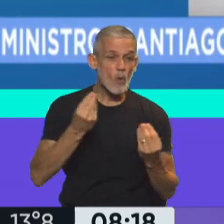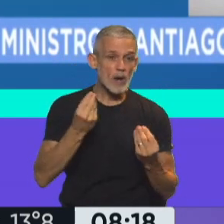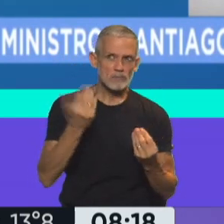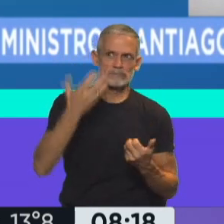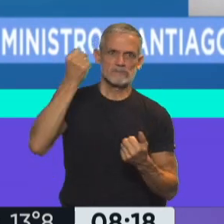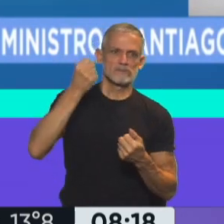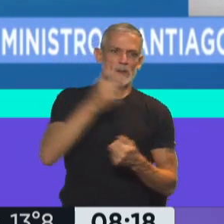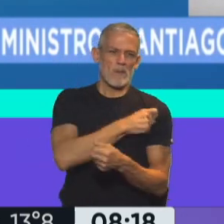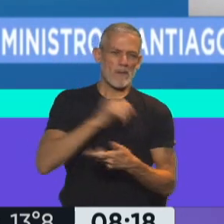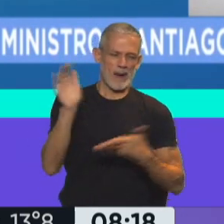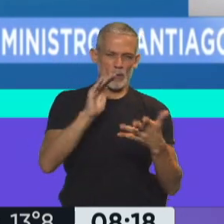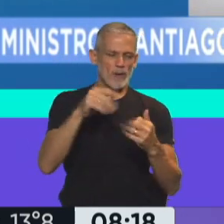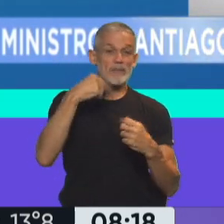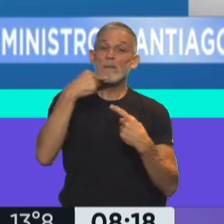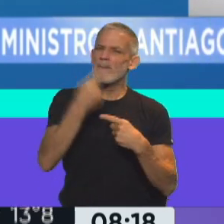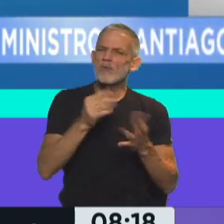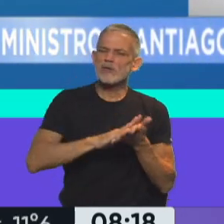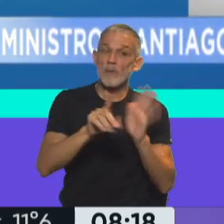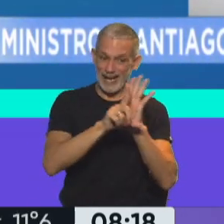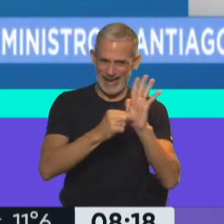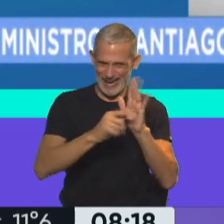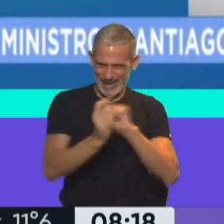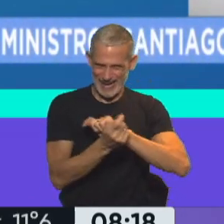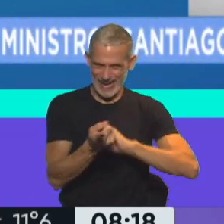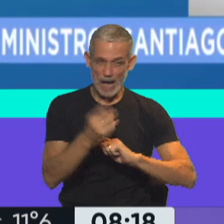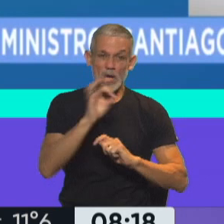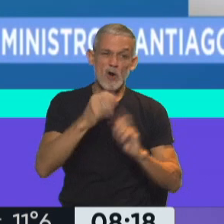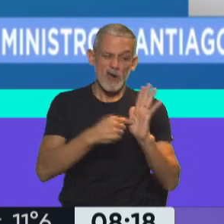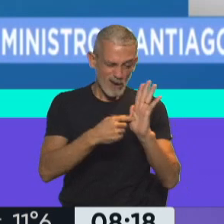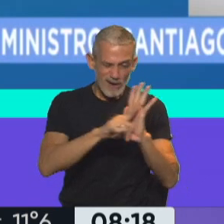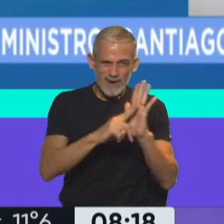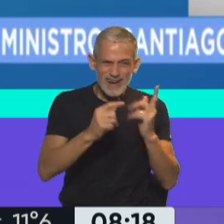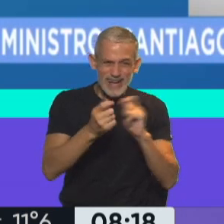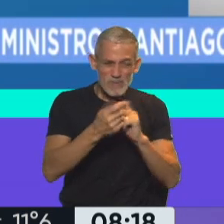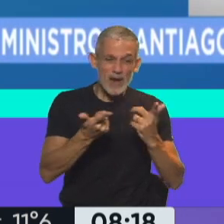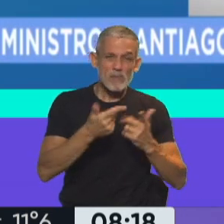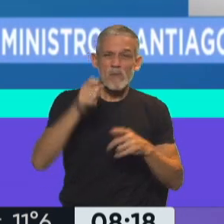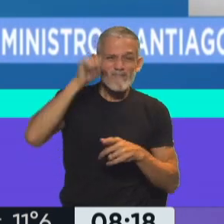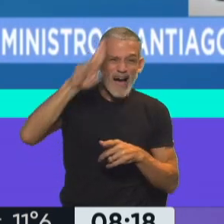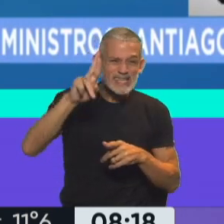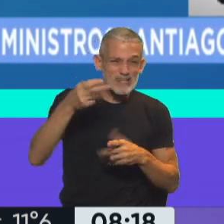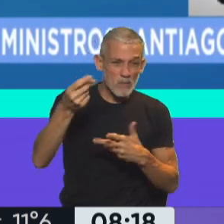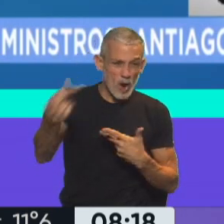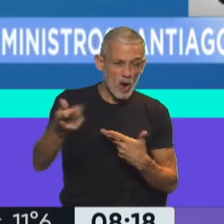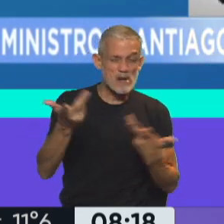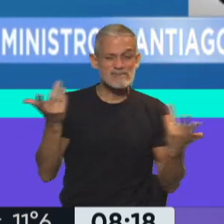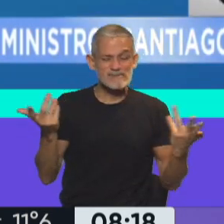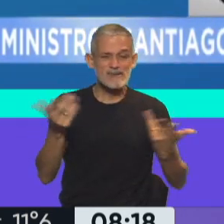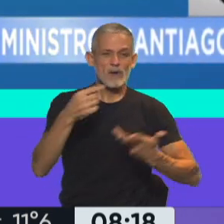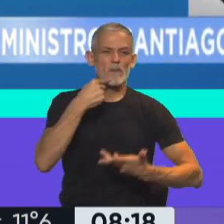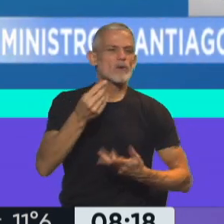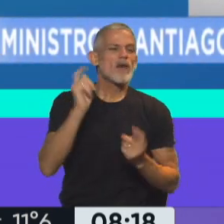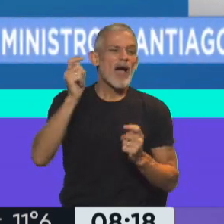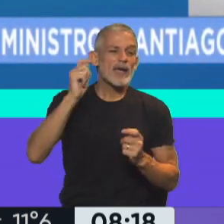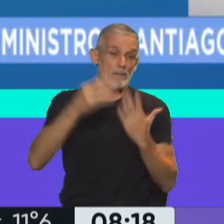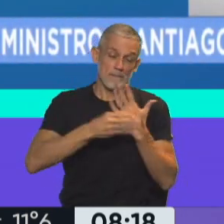vacunas. Y vuelvo al tema de la pregunta de si podemos cambiar la ley, o si justifica cambiar la ley para vacunar con Pfizer. Bueno, esa es una pregunta que se la tenemos